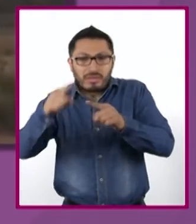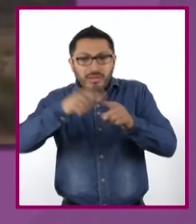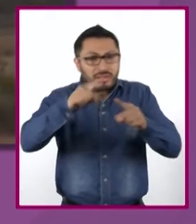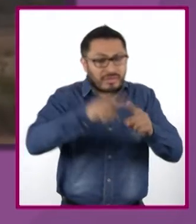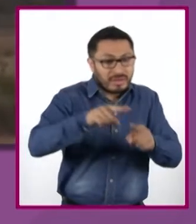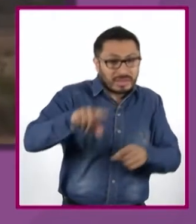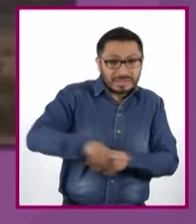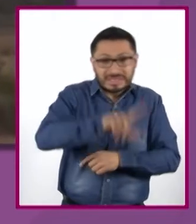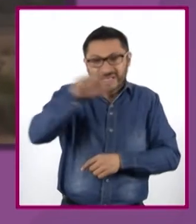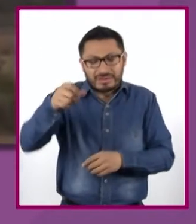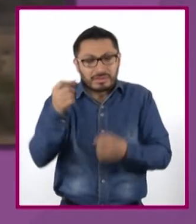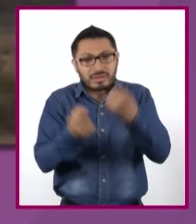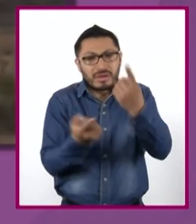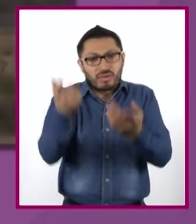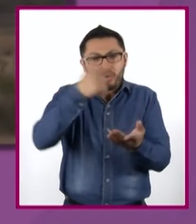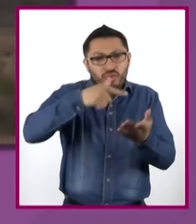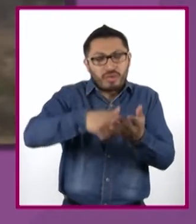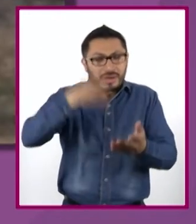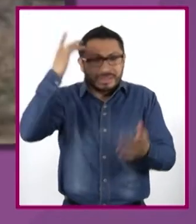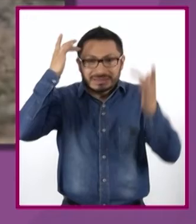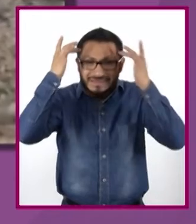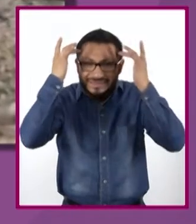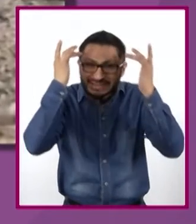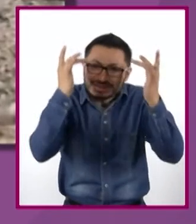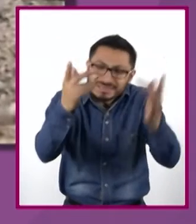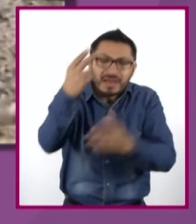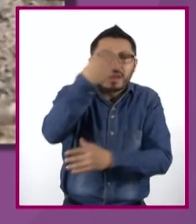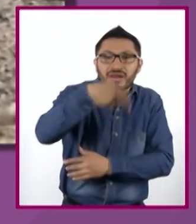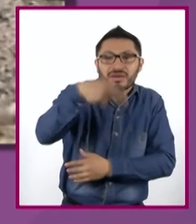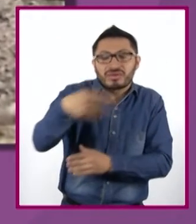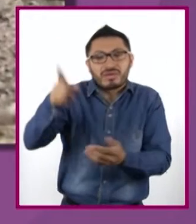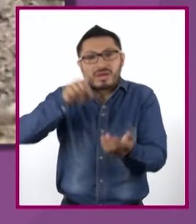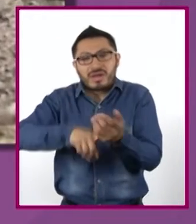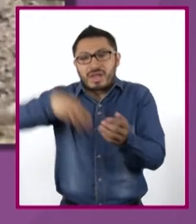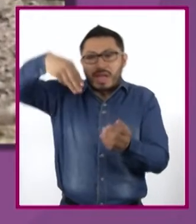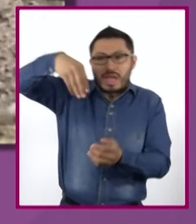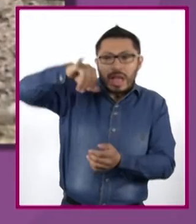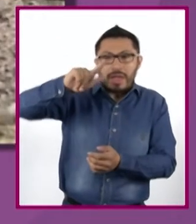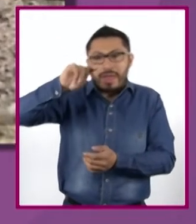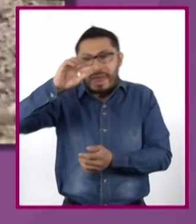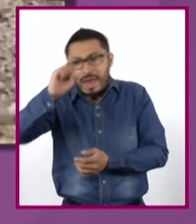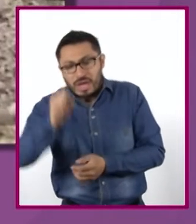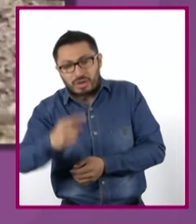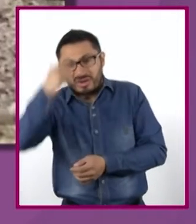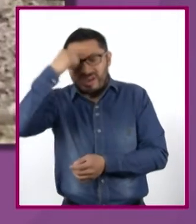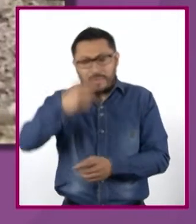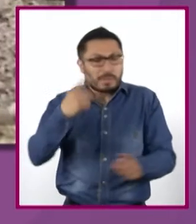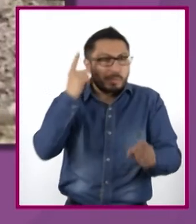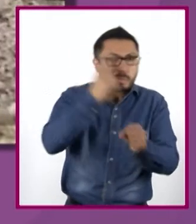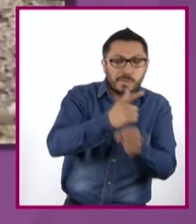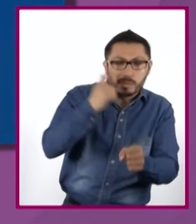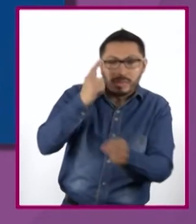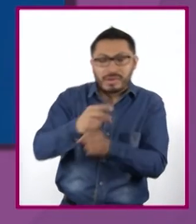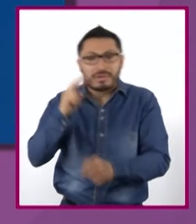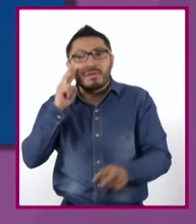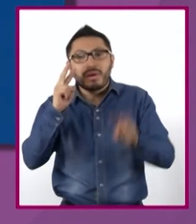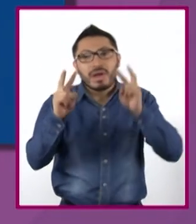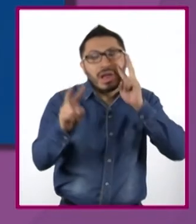algunos lugares sagrados y sus nombres, que aparecen en los mitos para ver la mirada de los Kiliwa sobre su territorio.